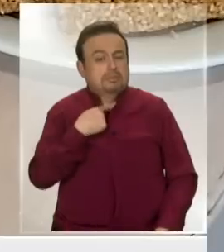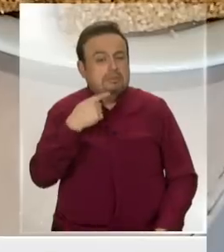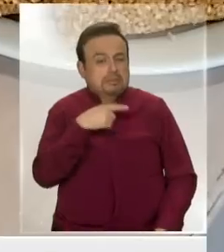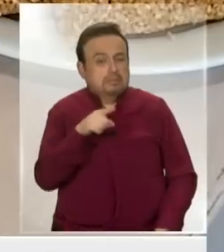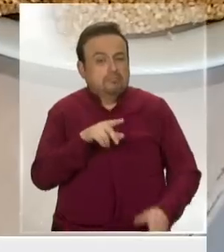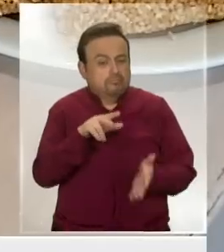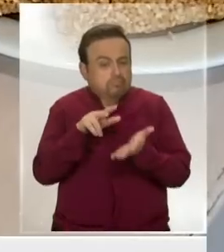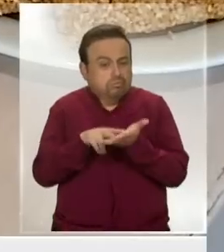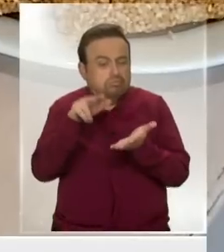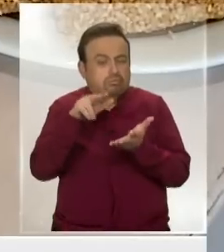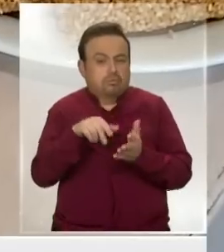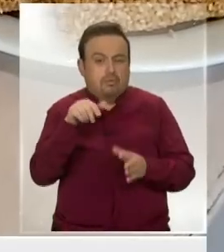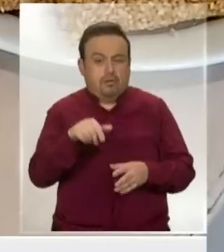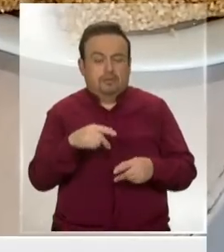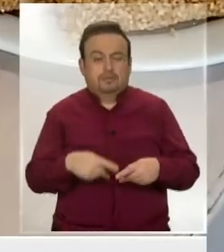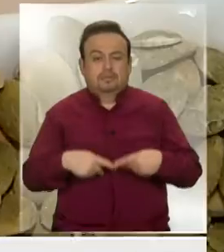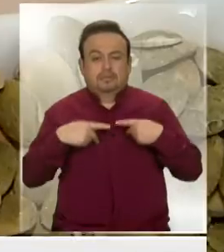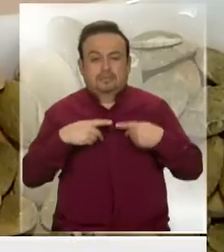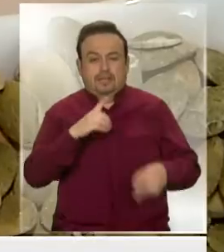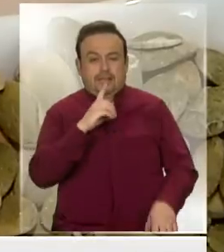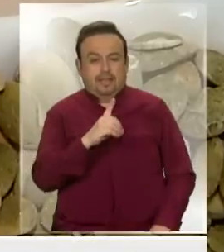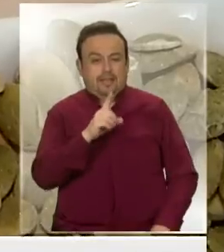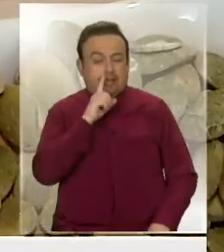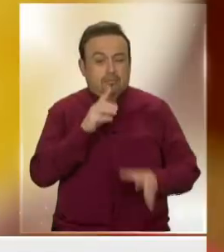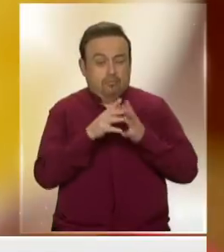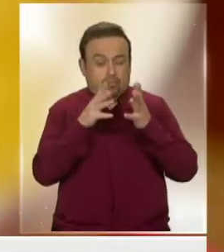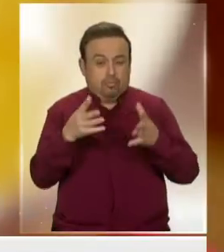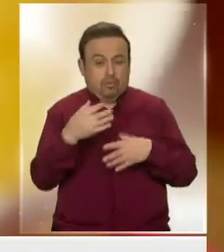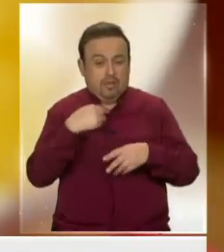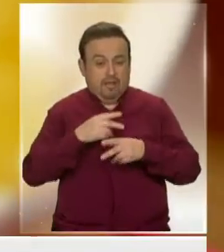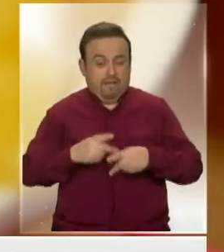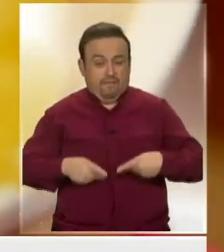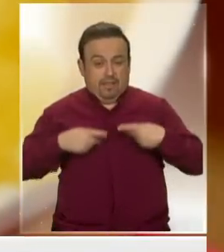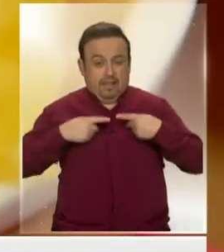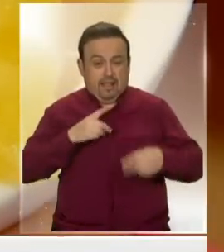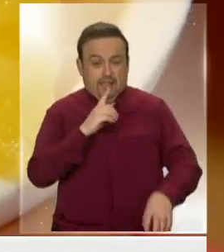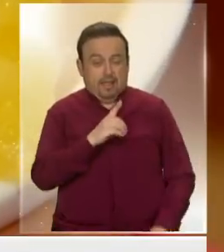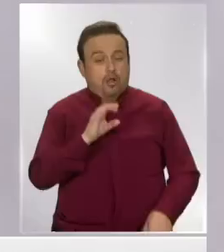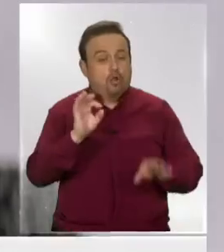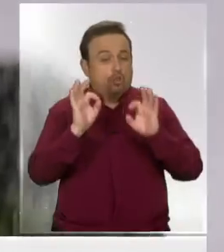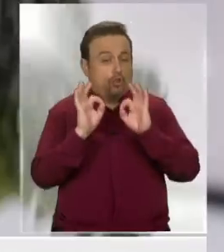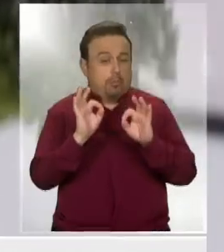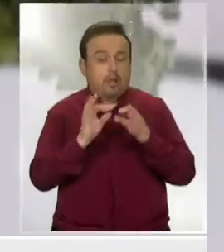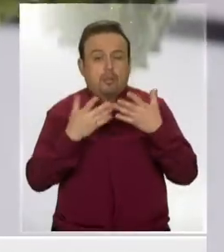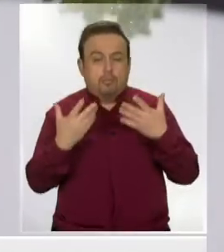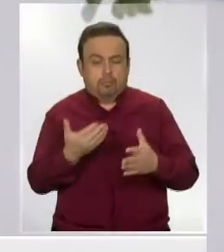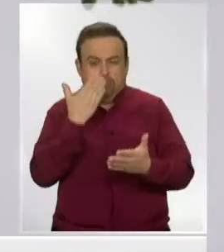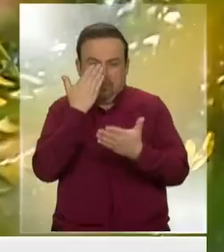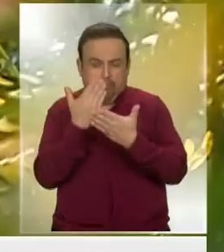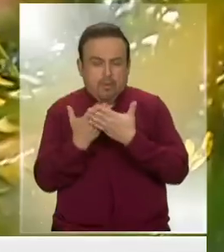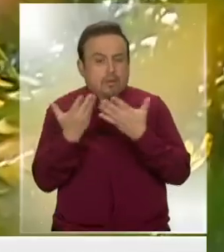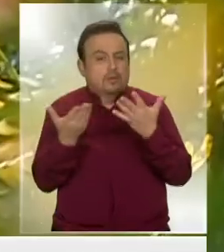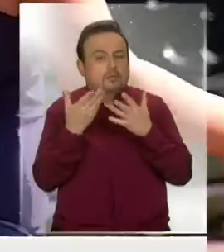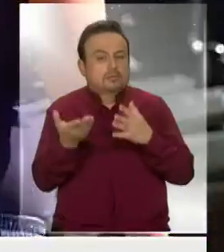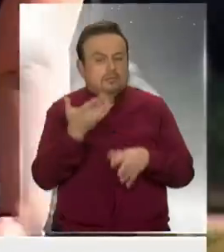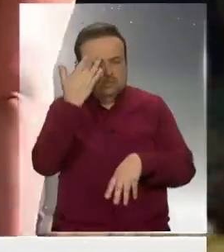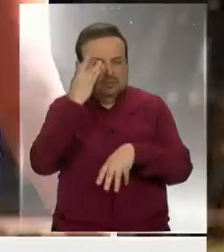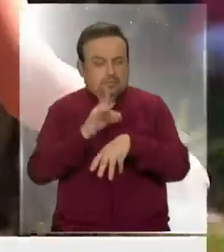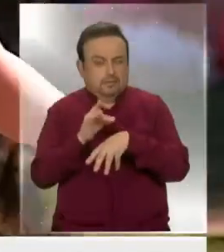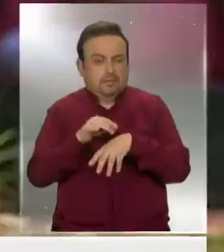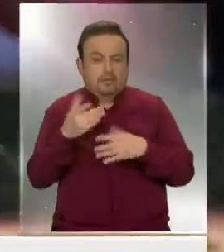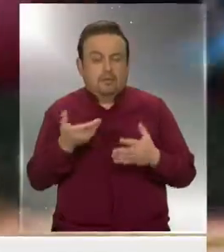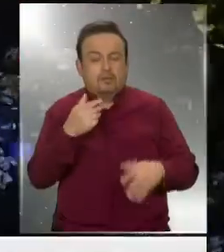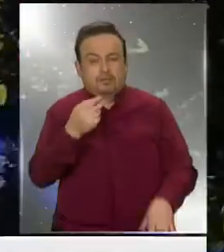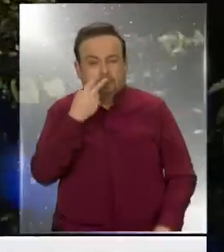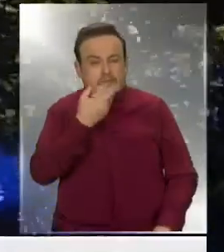a ratificar esta relación entre tener una gran cantidad de vitamina D o cantidad normal y poder enfrentar una infección como